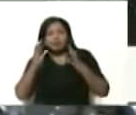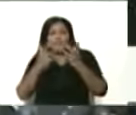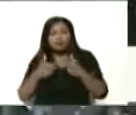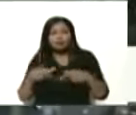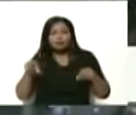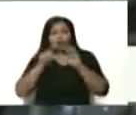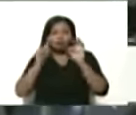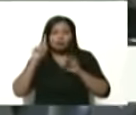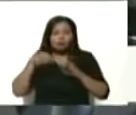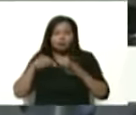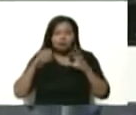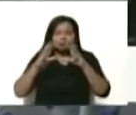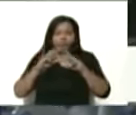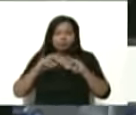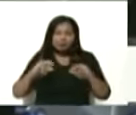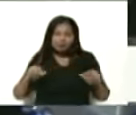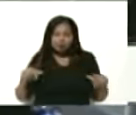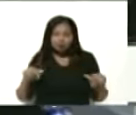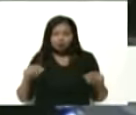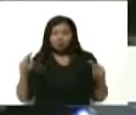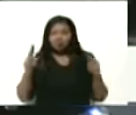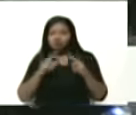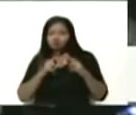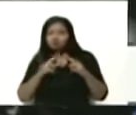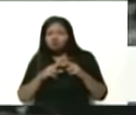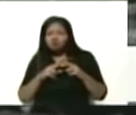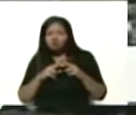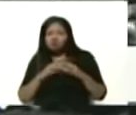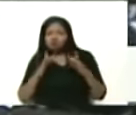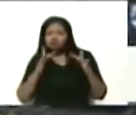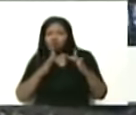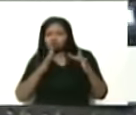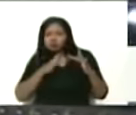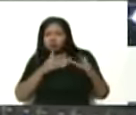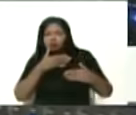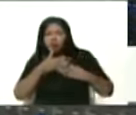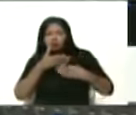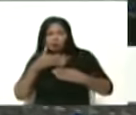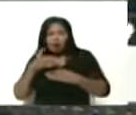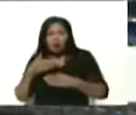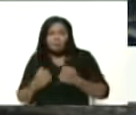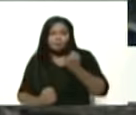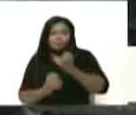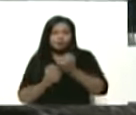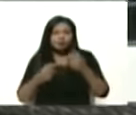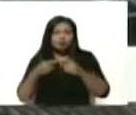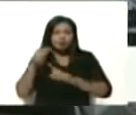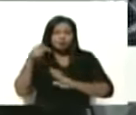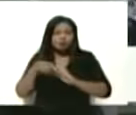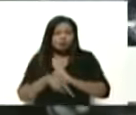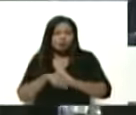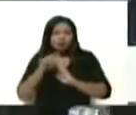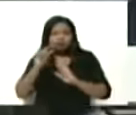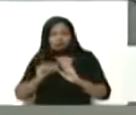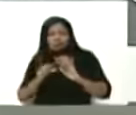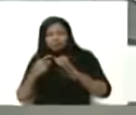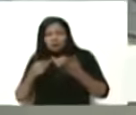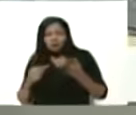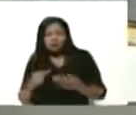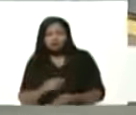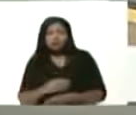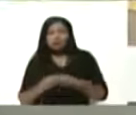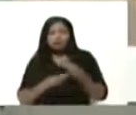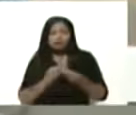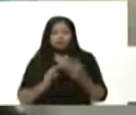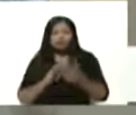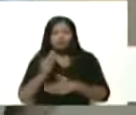hermanas en el territorio. Conocerse, interrelacionarse, apoyarse mutuamente, bajar costos operativos, generar